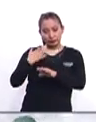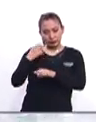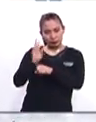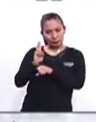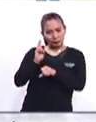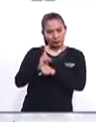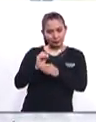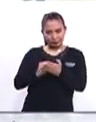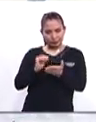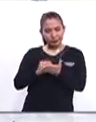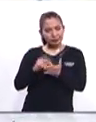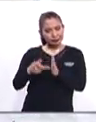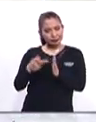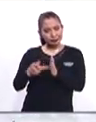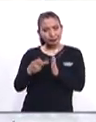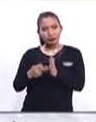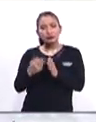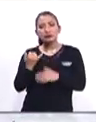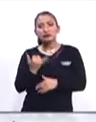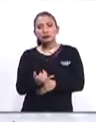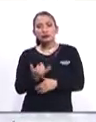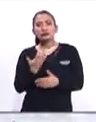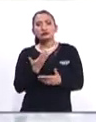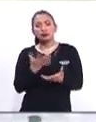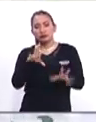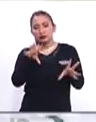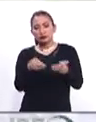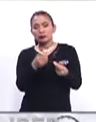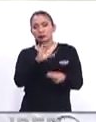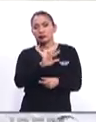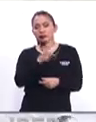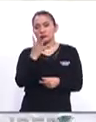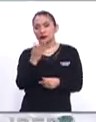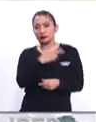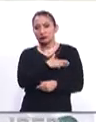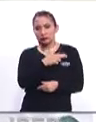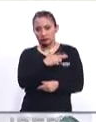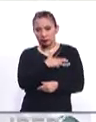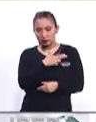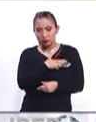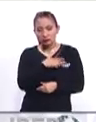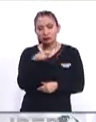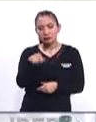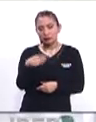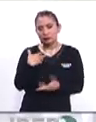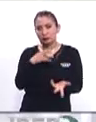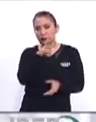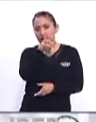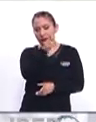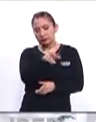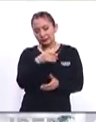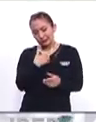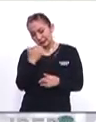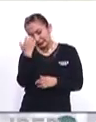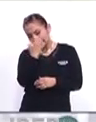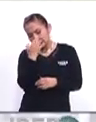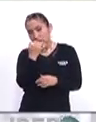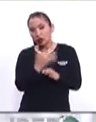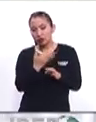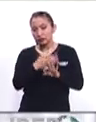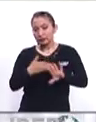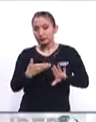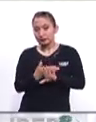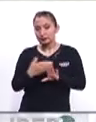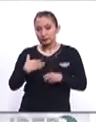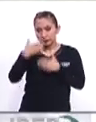observación constante. Y un total de 54 heridos, que es el saldo que deja en este momento el